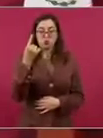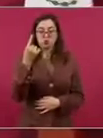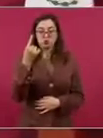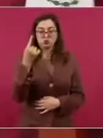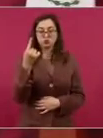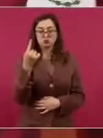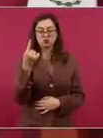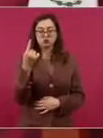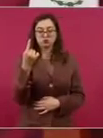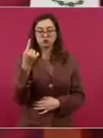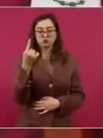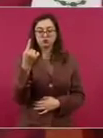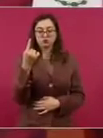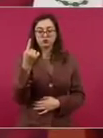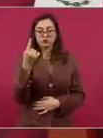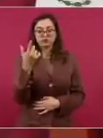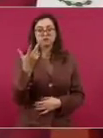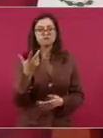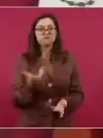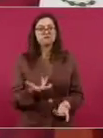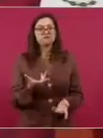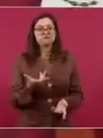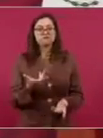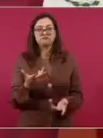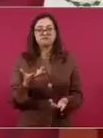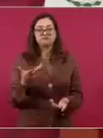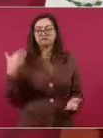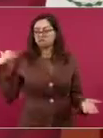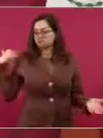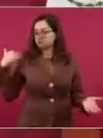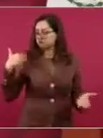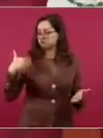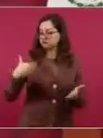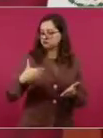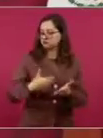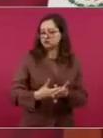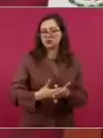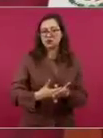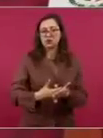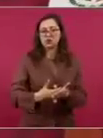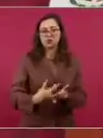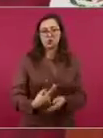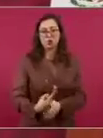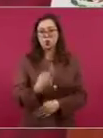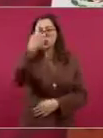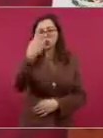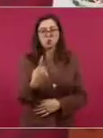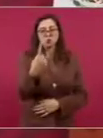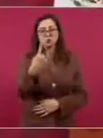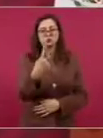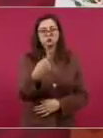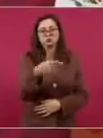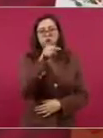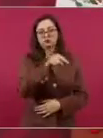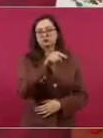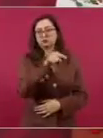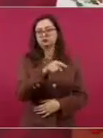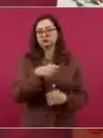de la historia moderna que no ha mandado a construir